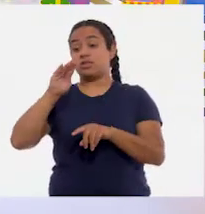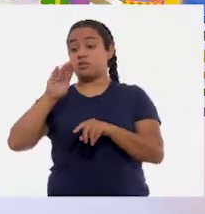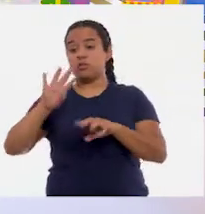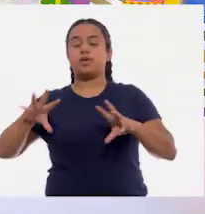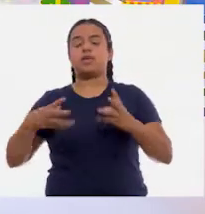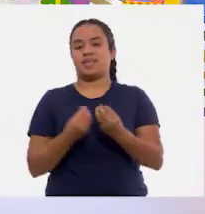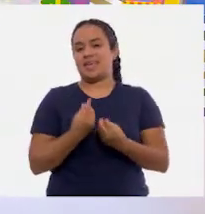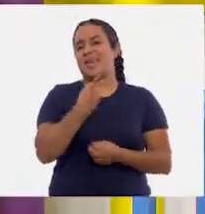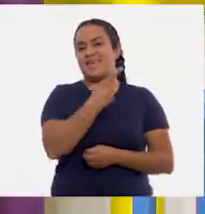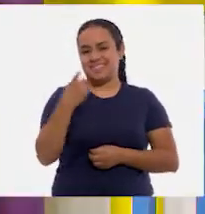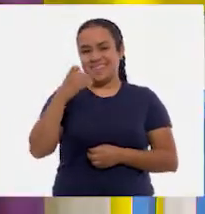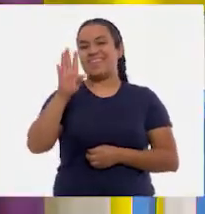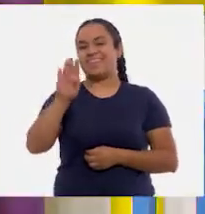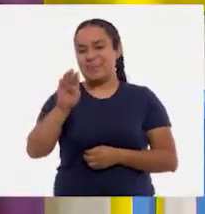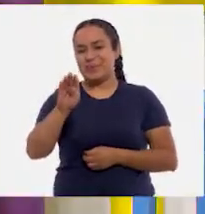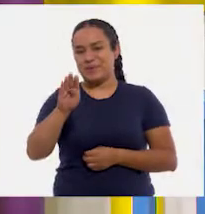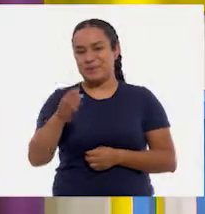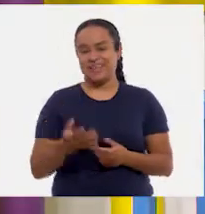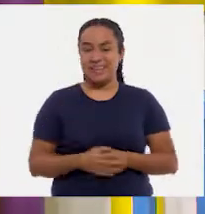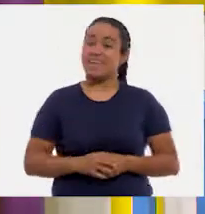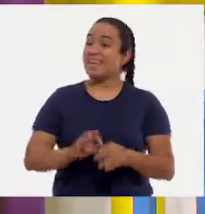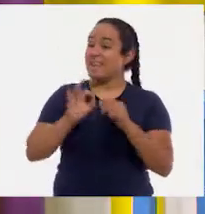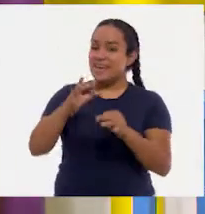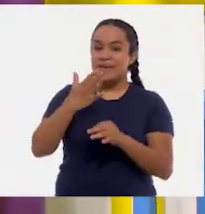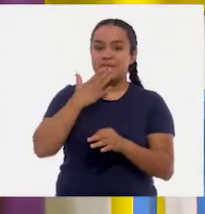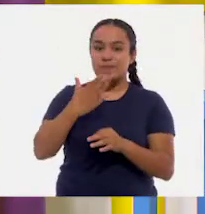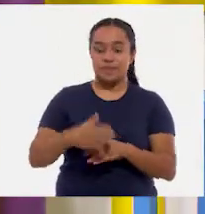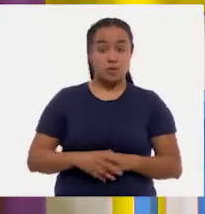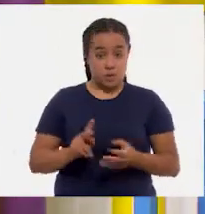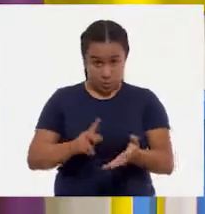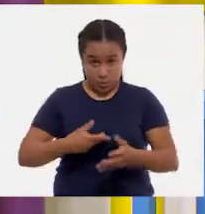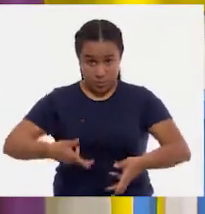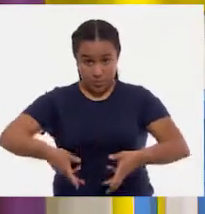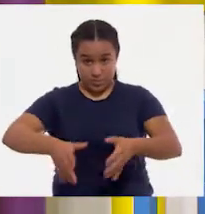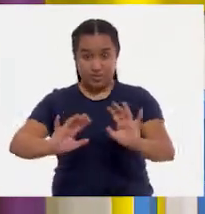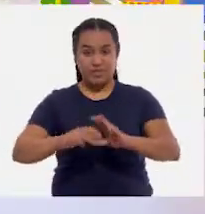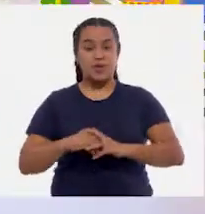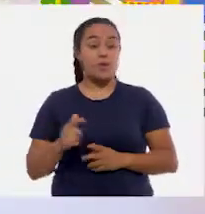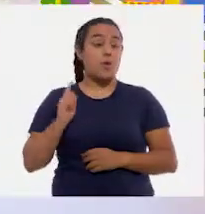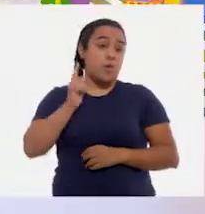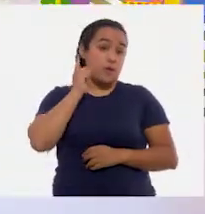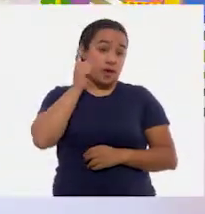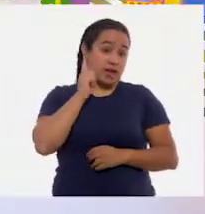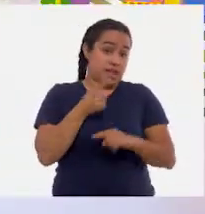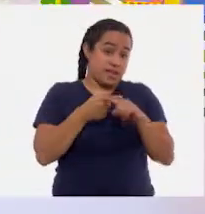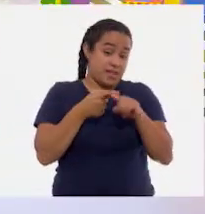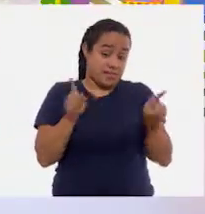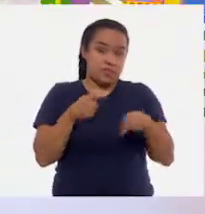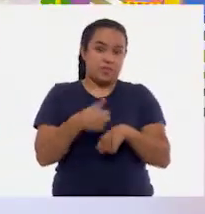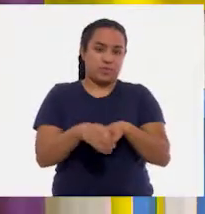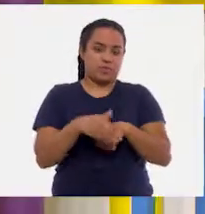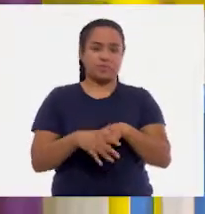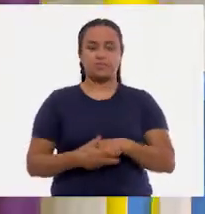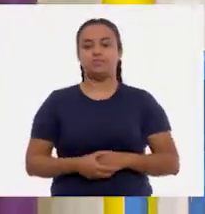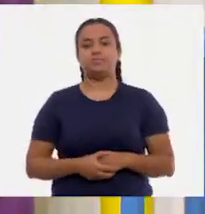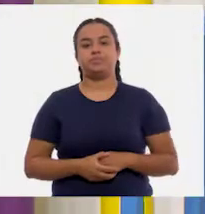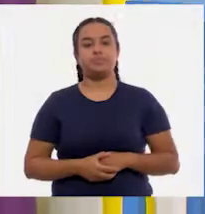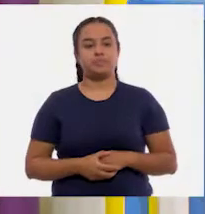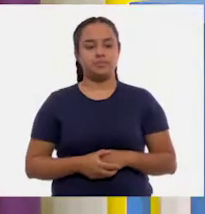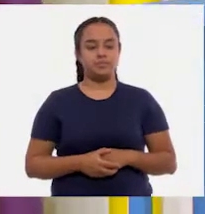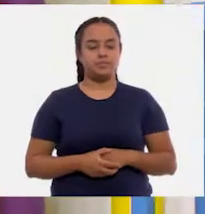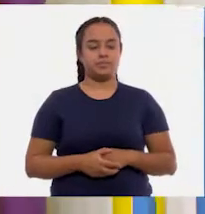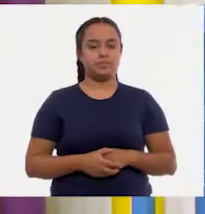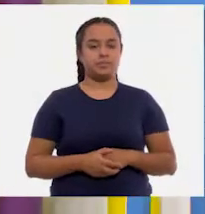da ciento noventa. Muy bien. ¿Qué te parece si volvías a tirar? Esperemos que caiga otro número diferente. A ver, veamos.